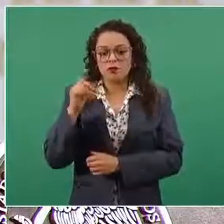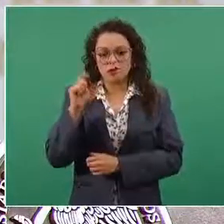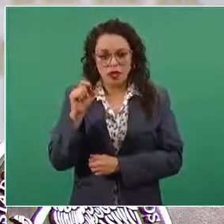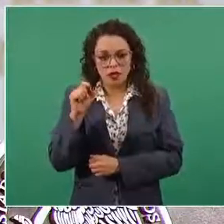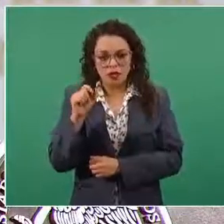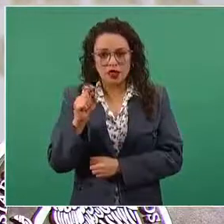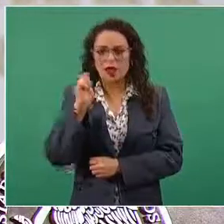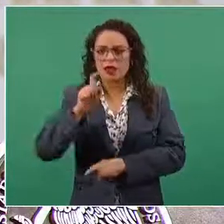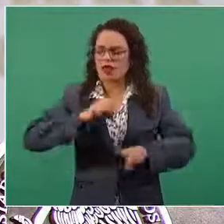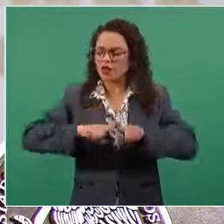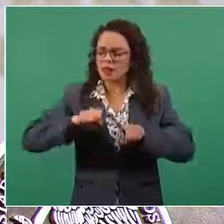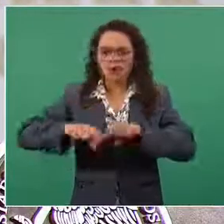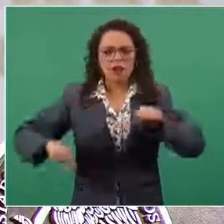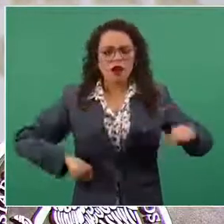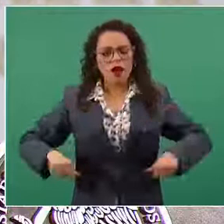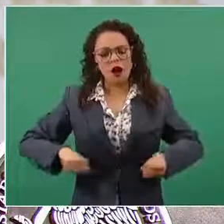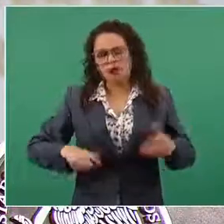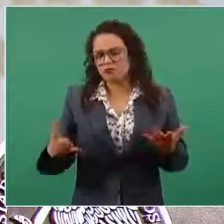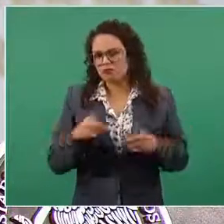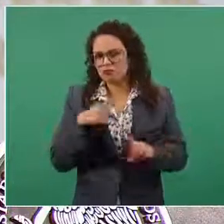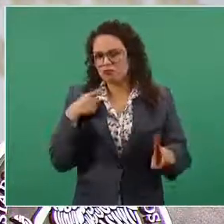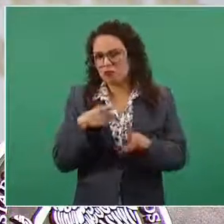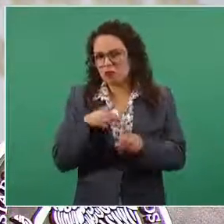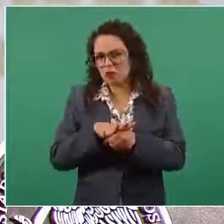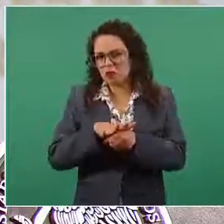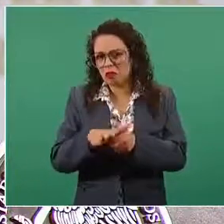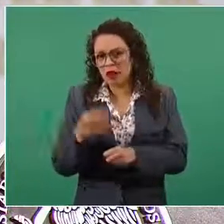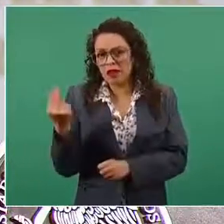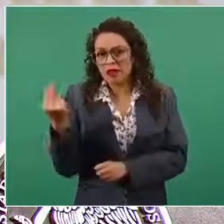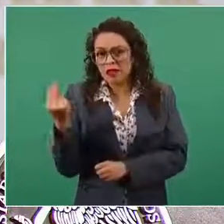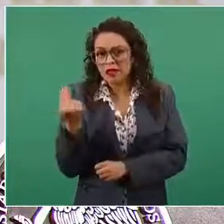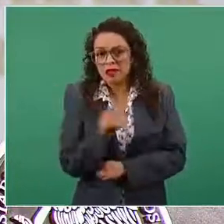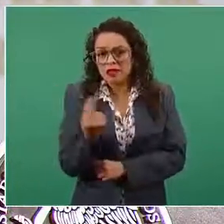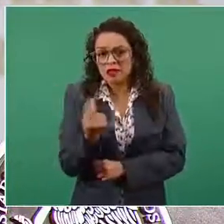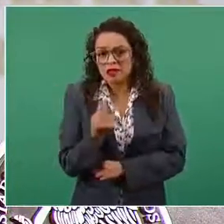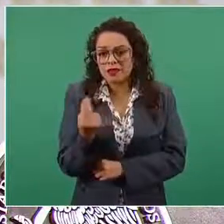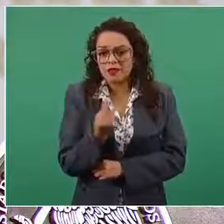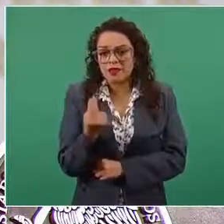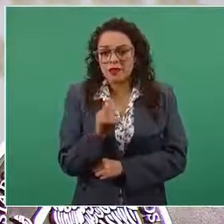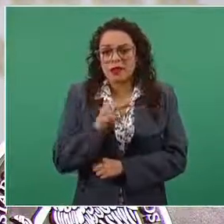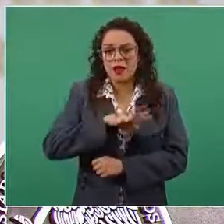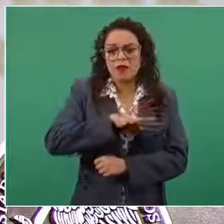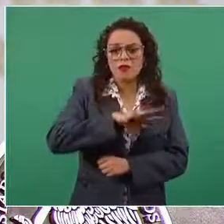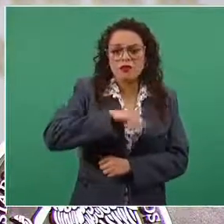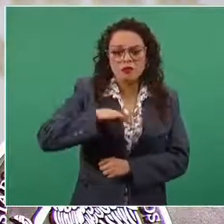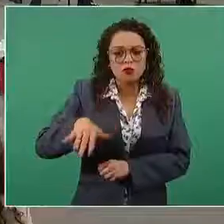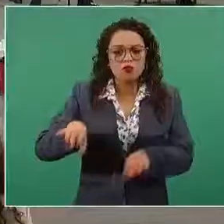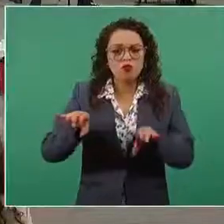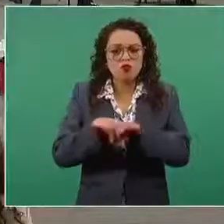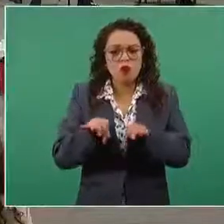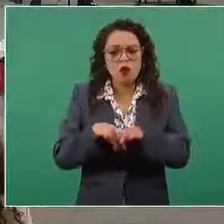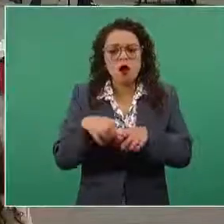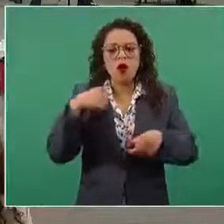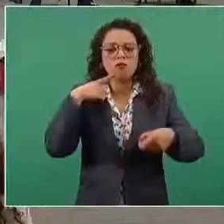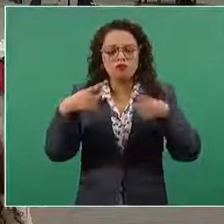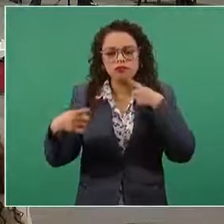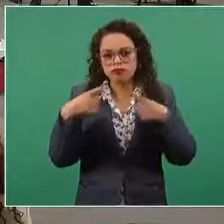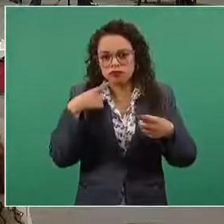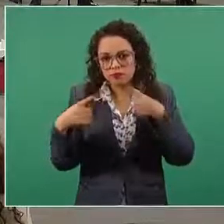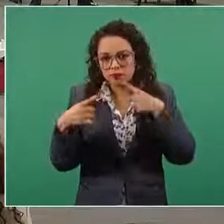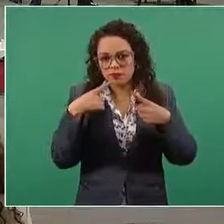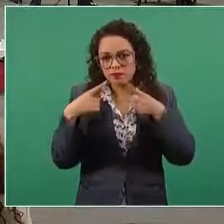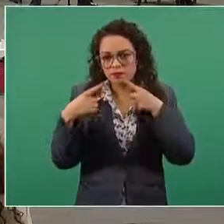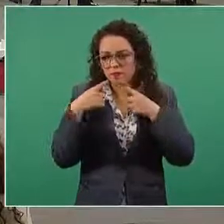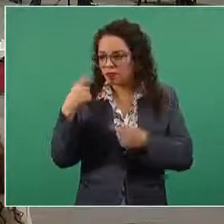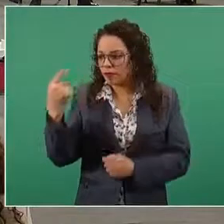acciones tendientes a acercar las posiciones y a buscar entablar un diálogo entre las